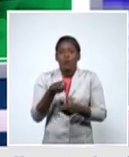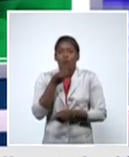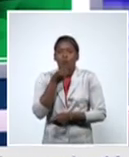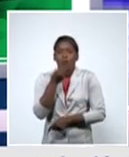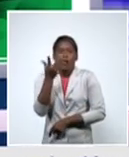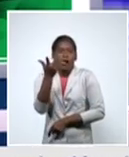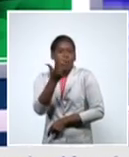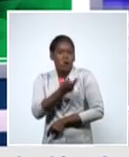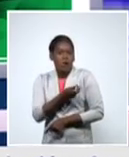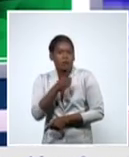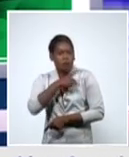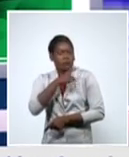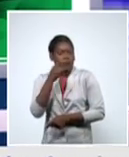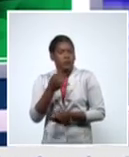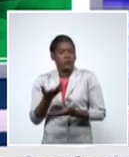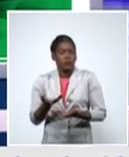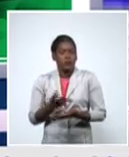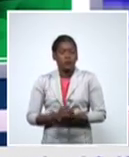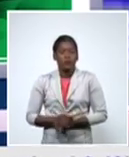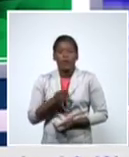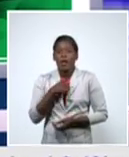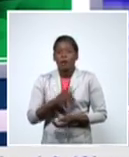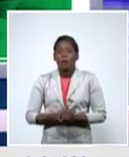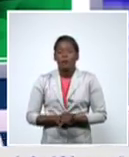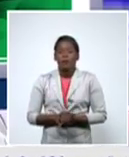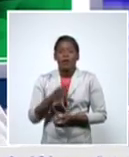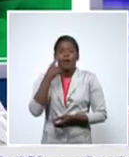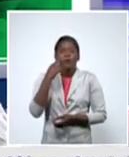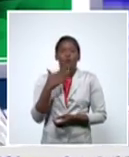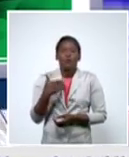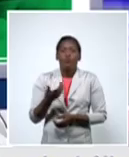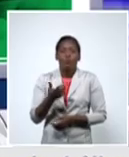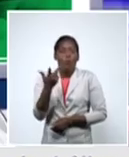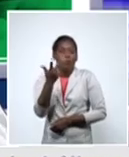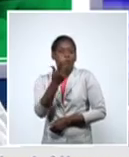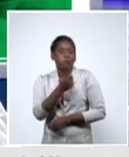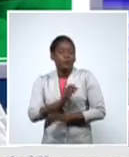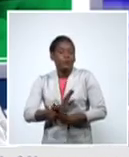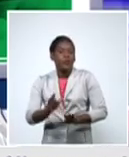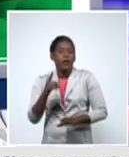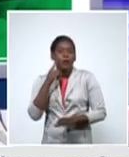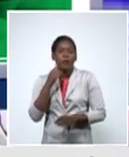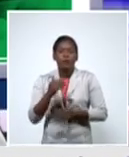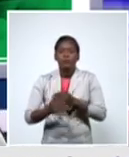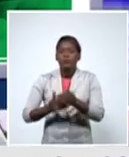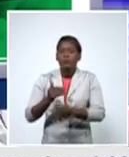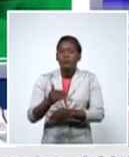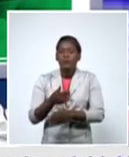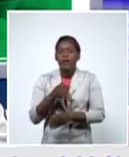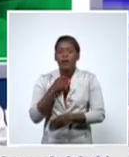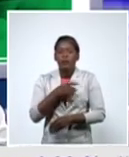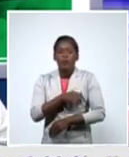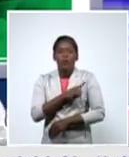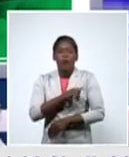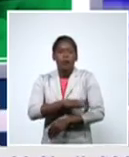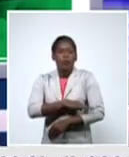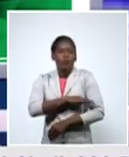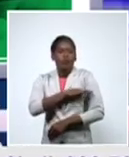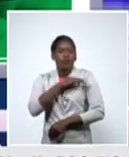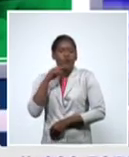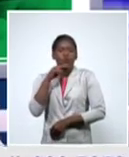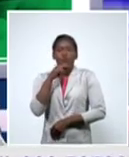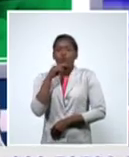después la reacción que pueda ser de enrojecimiento de aumento de volumen para